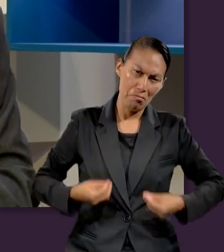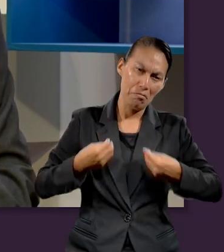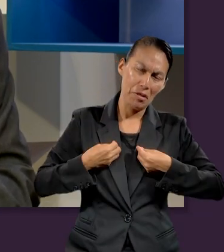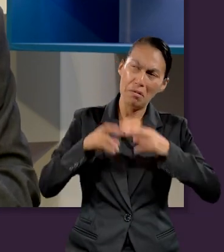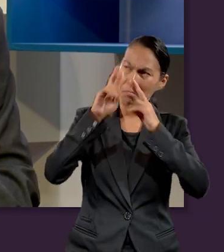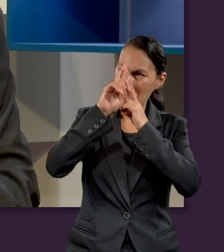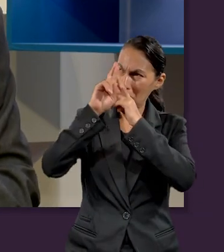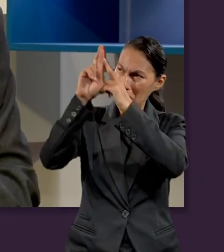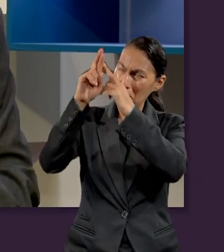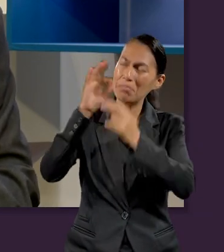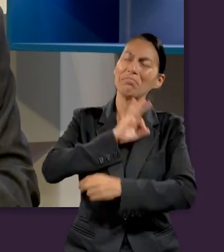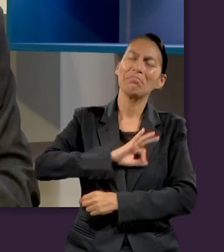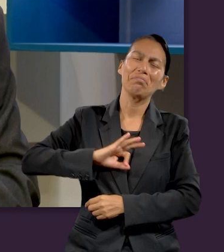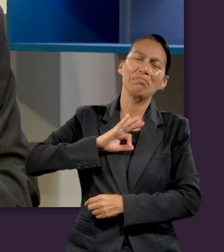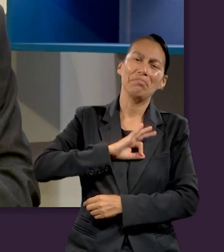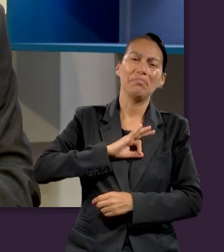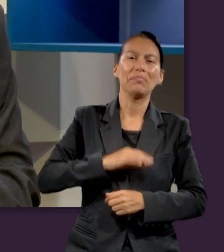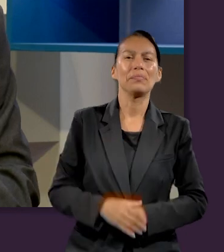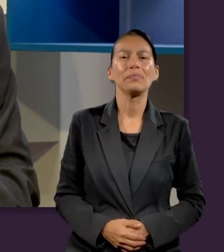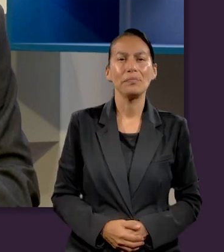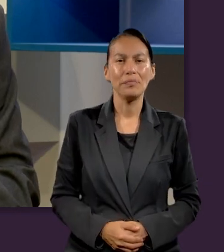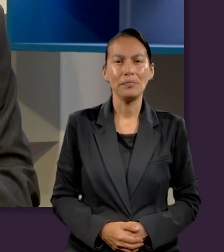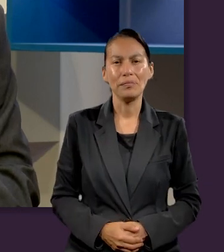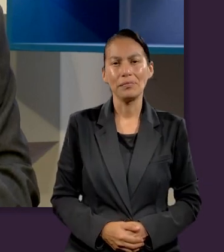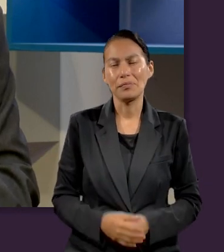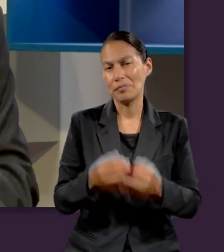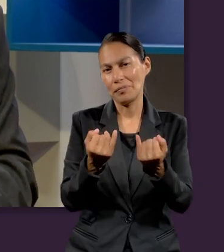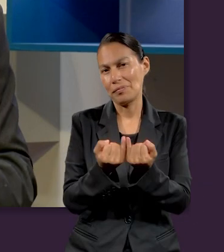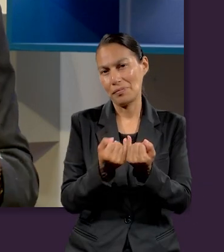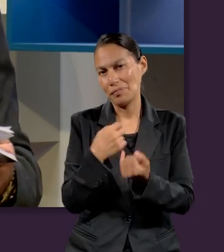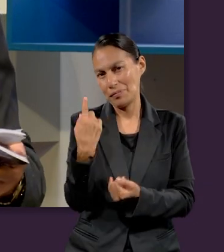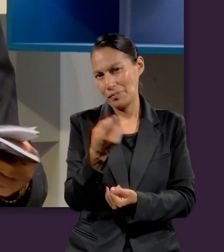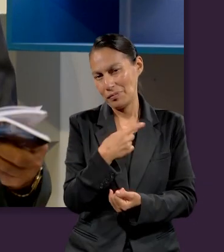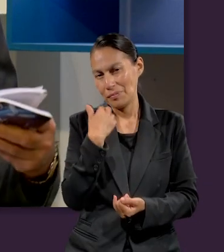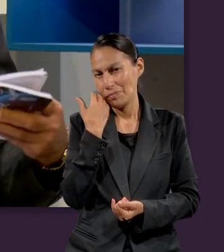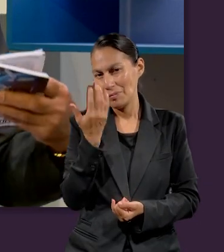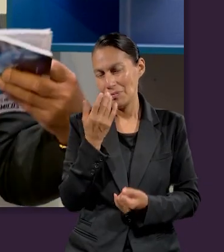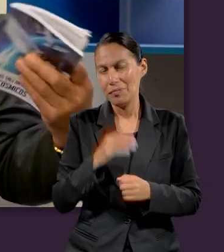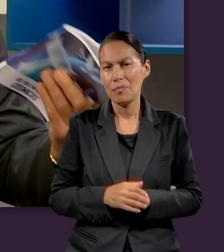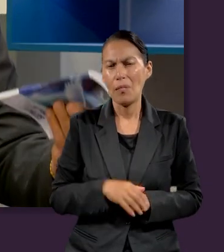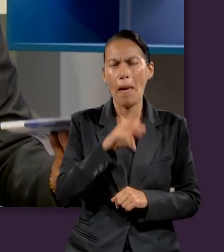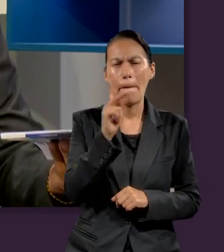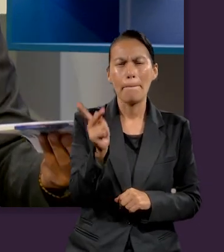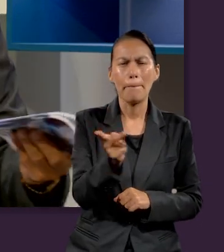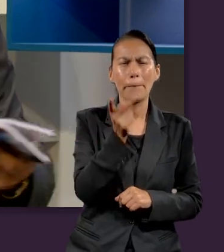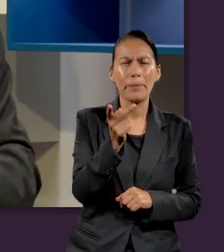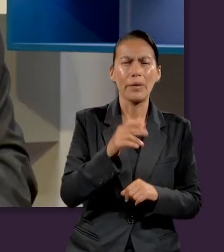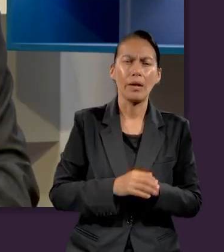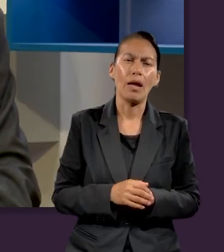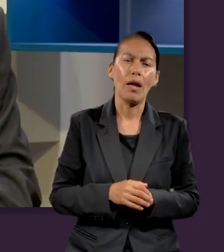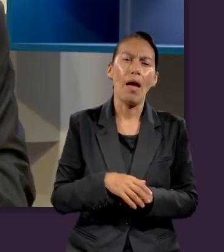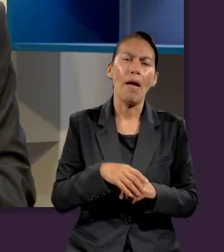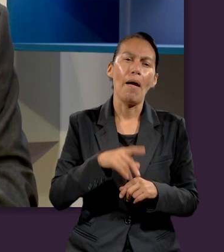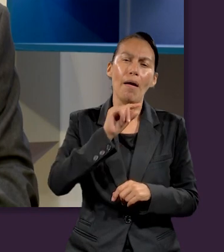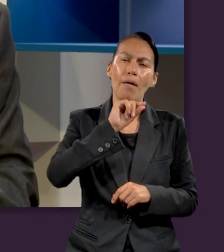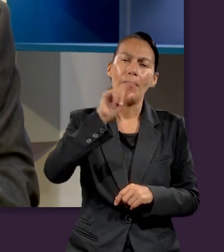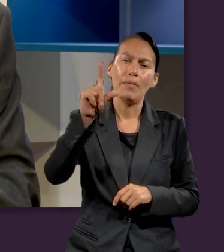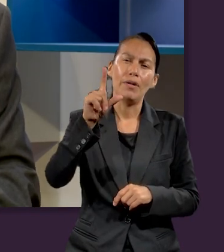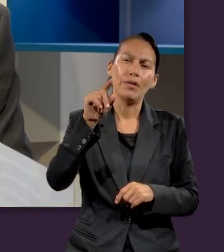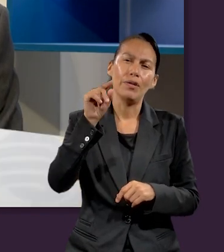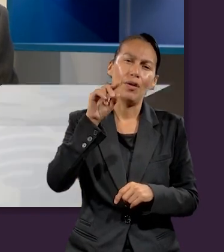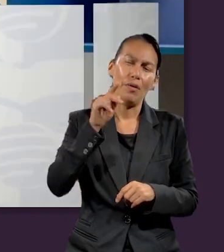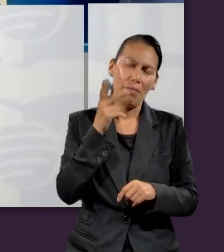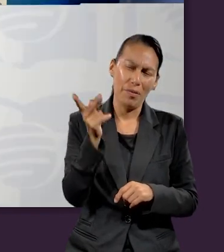para poder ser realmente felices. Quisiéramos también hacer una pregunta más a